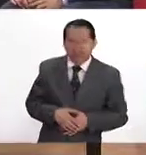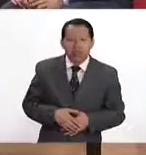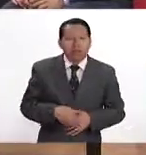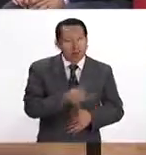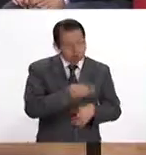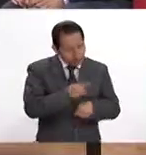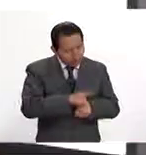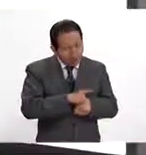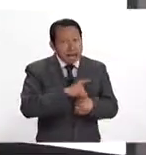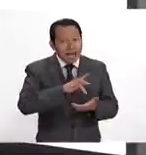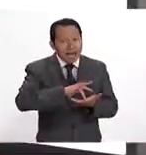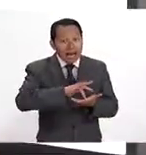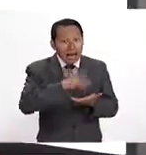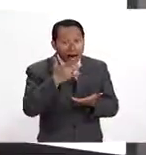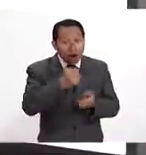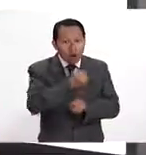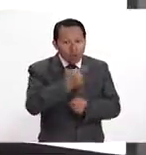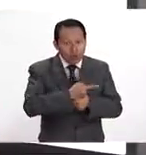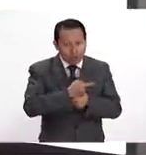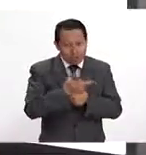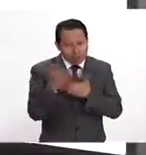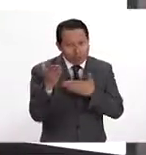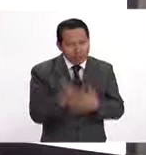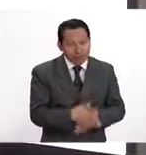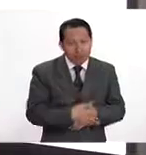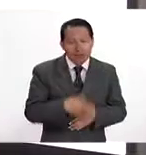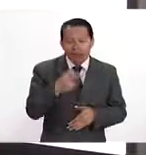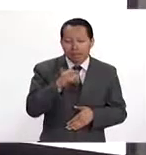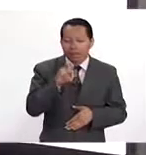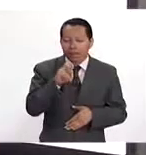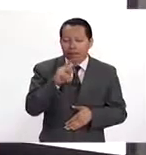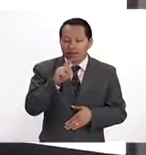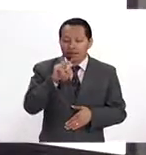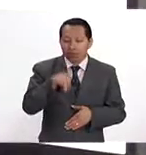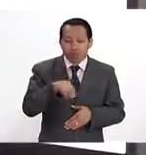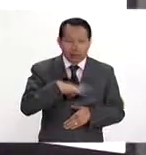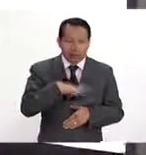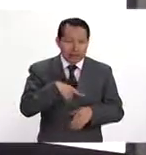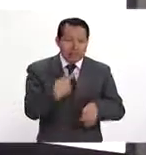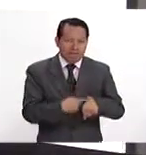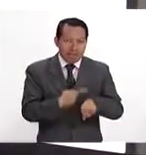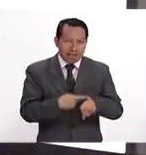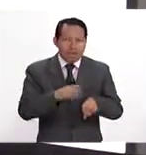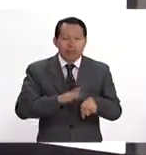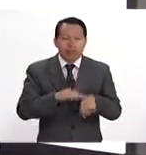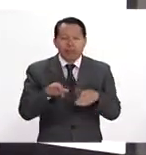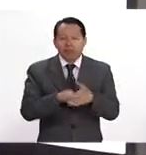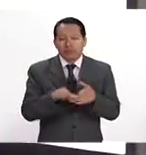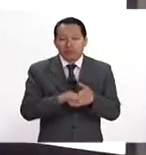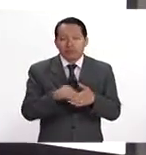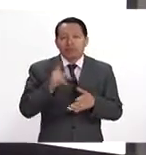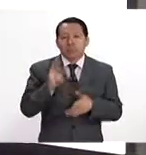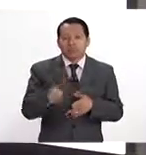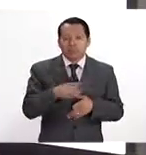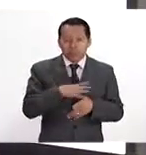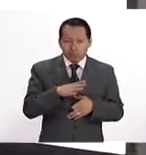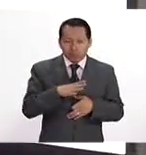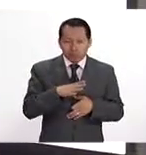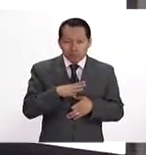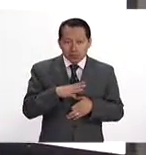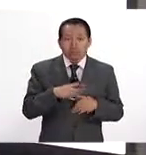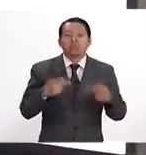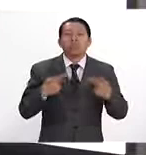buenos días y muchas gracias por la oportunidad de estar aquí. Bueno, la hipertensión es una enfermedad cada vez más frecuente. Generalmente se presenta en las